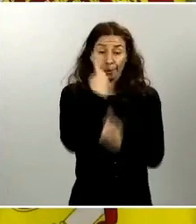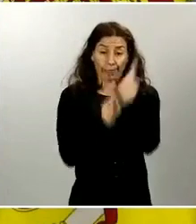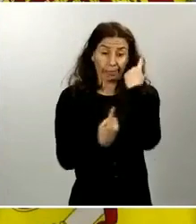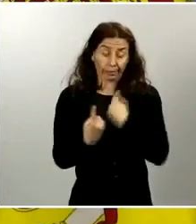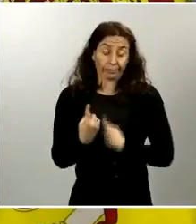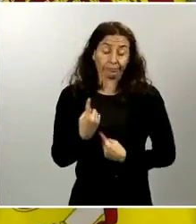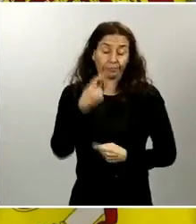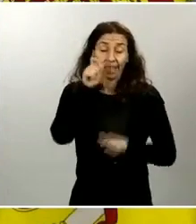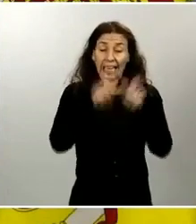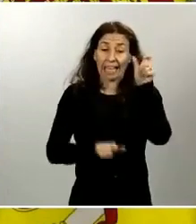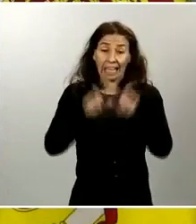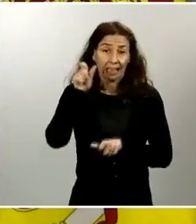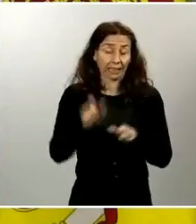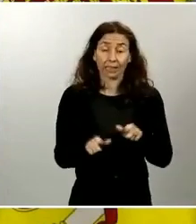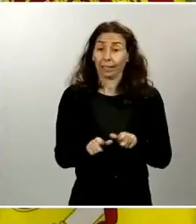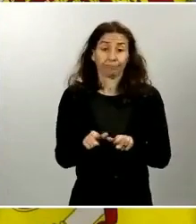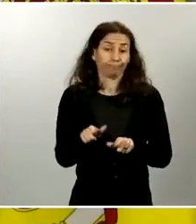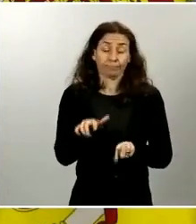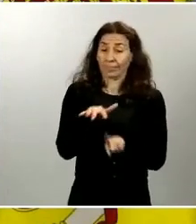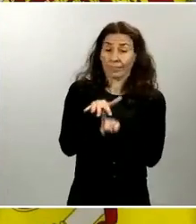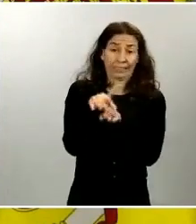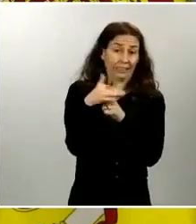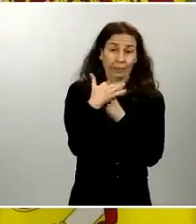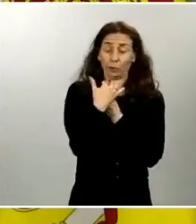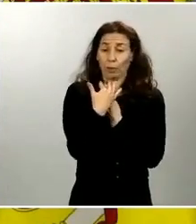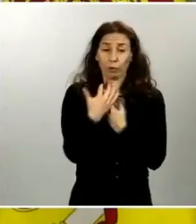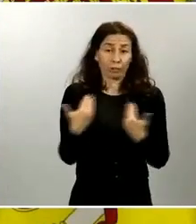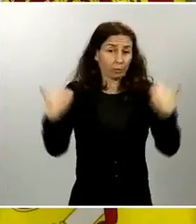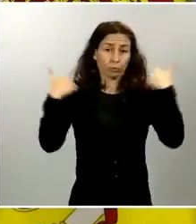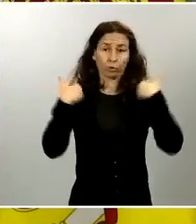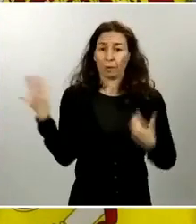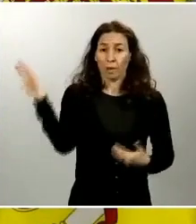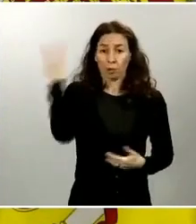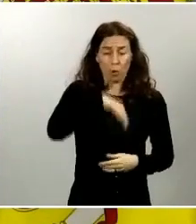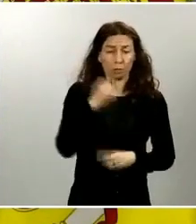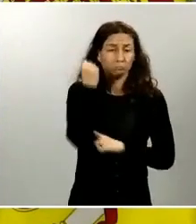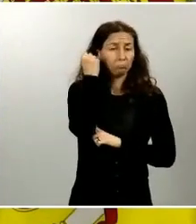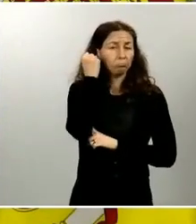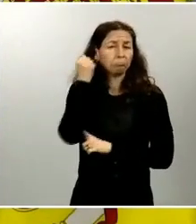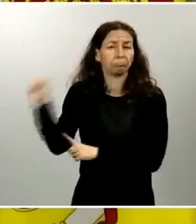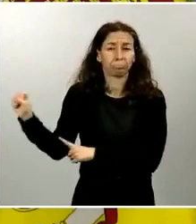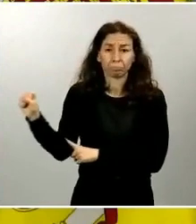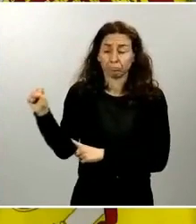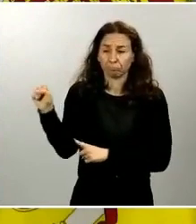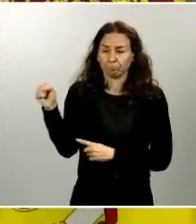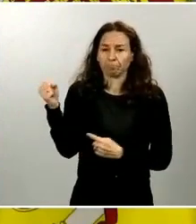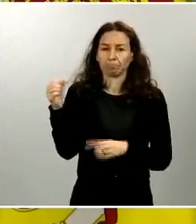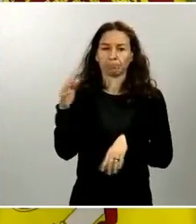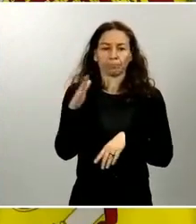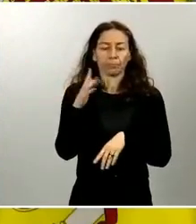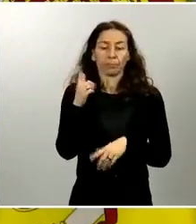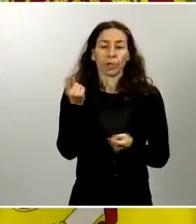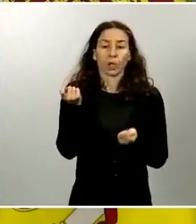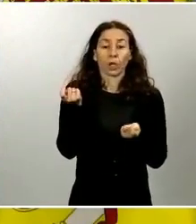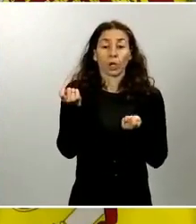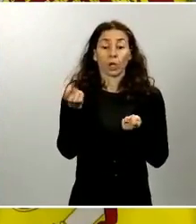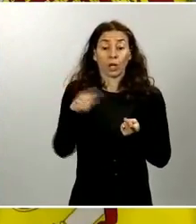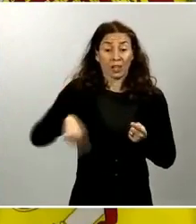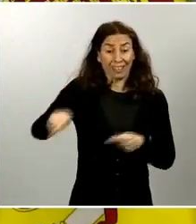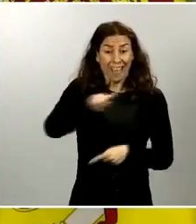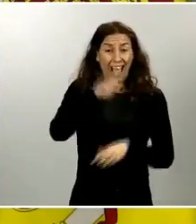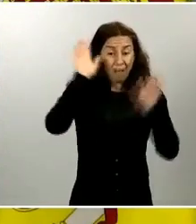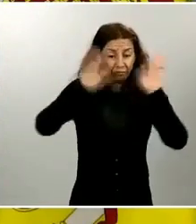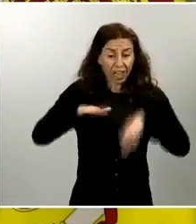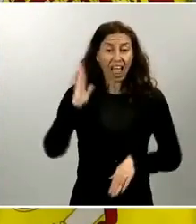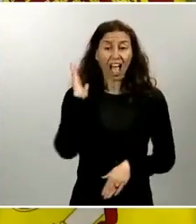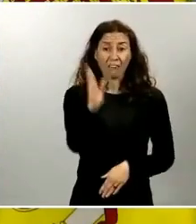se han topado con ciudadanos irresponsables que han tratado de burlar los controles poniendo riesgo no sólo sus vidas